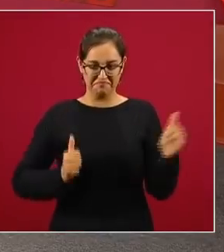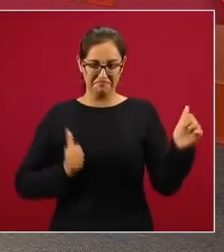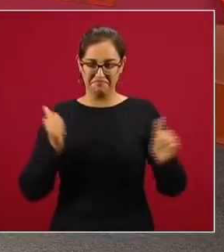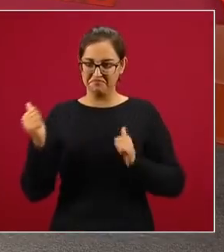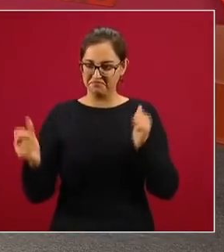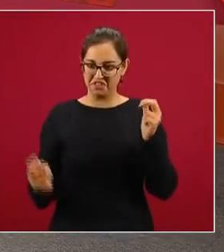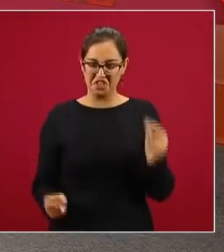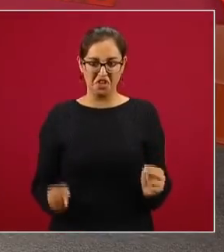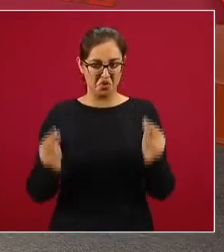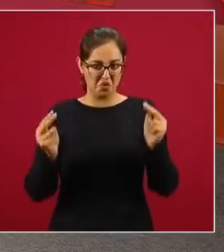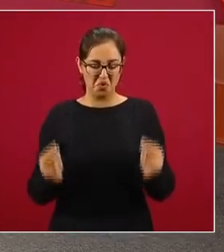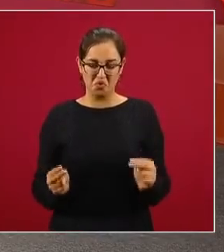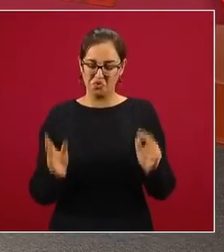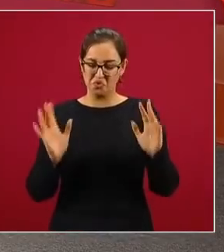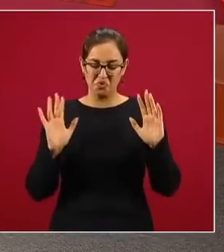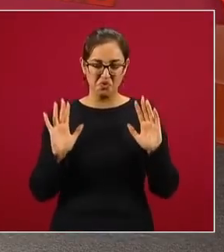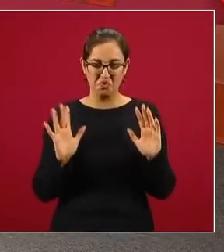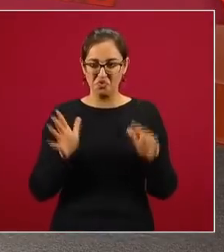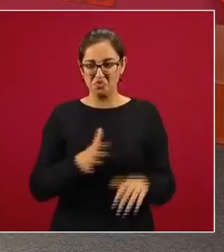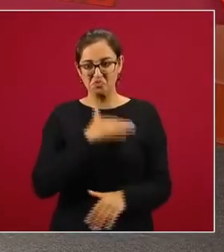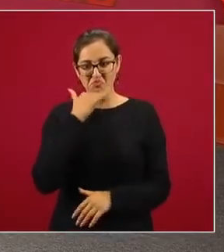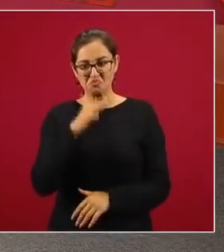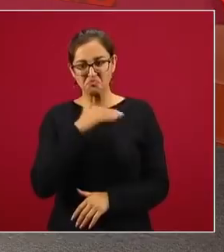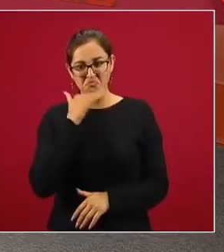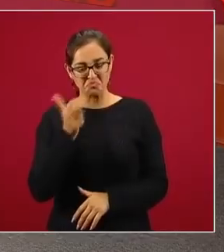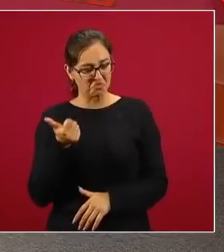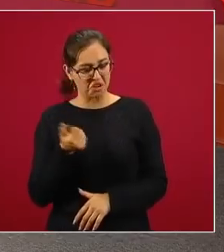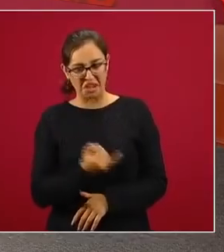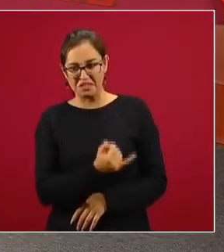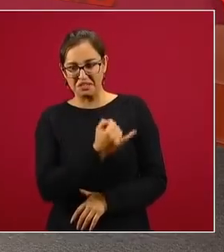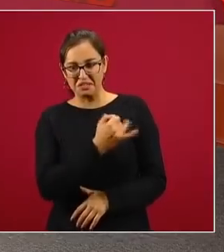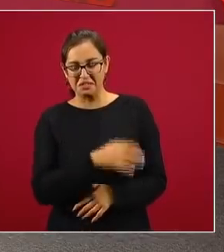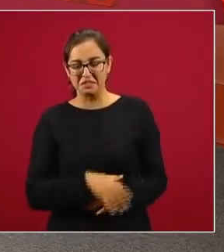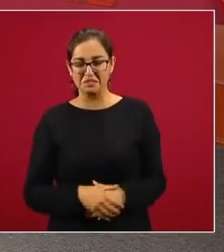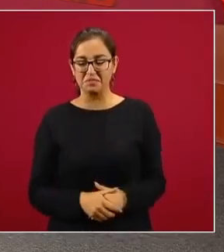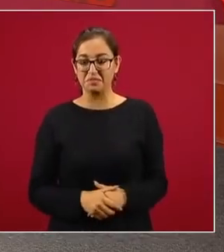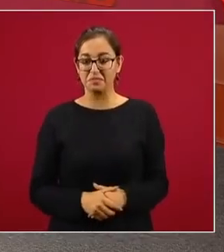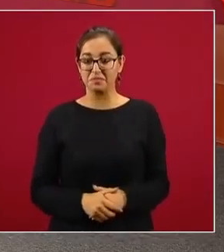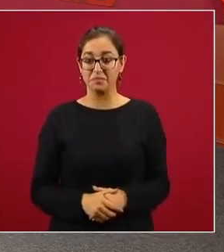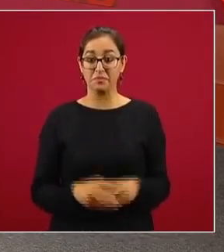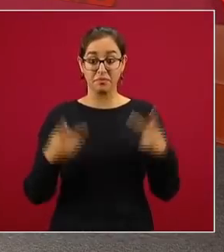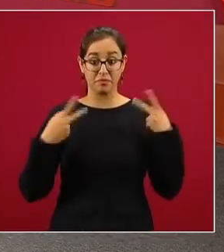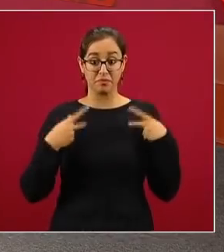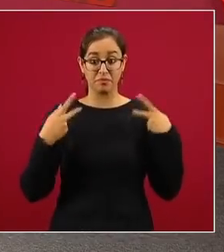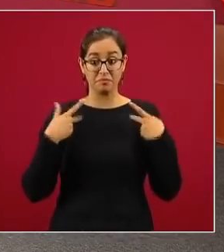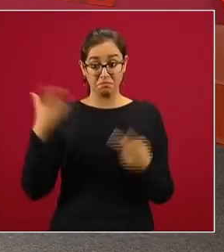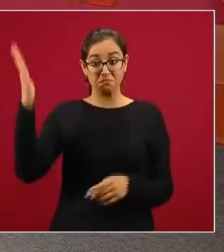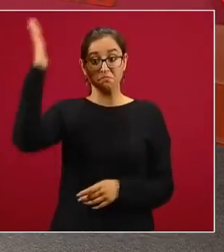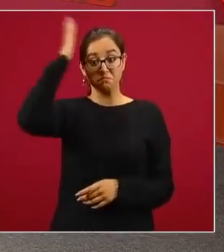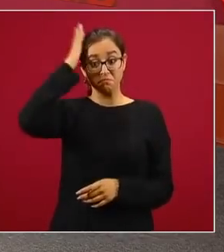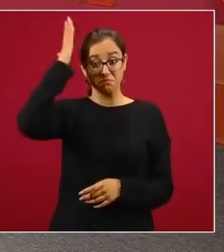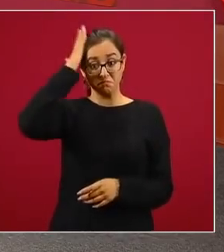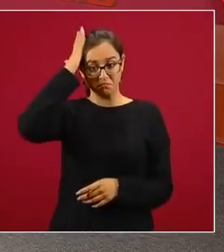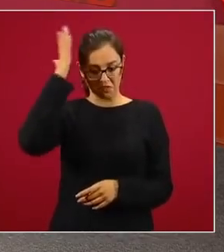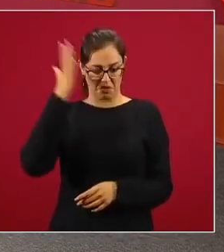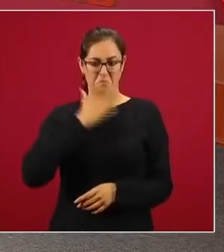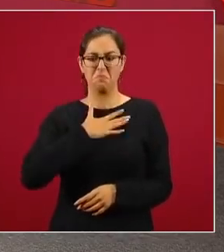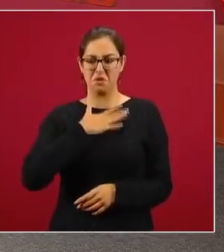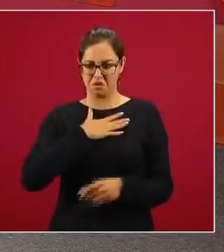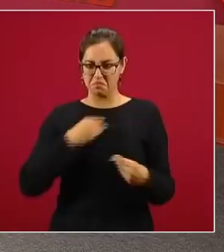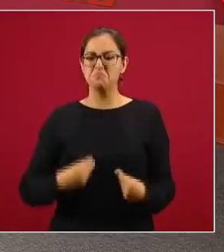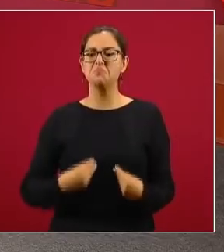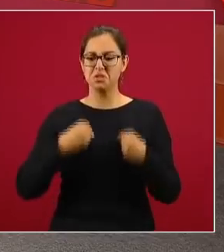oportunistas, corruptos. Un dirigente puede poner en riesgo su vida,